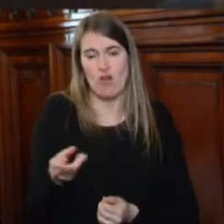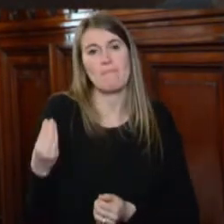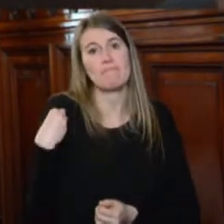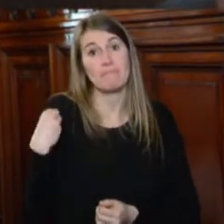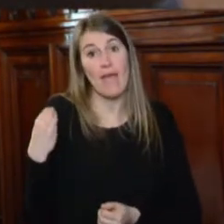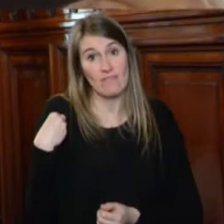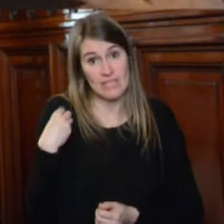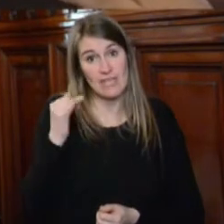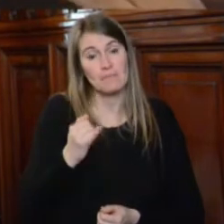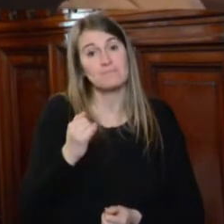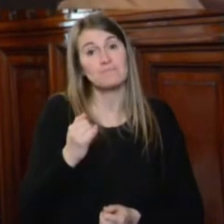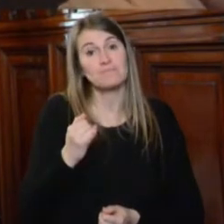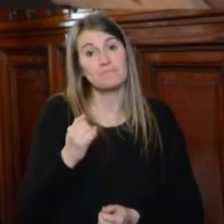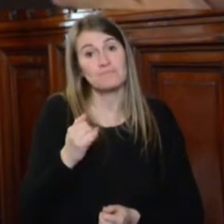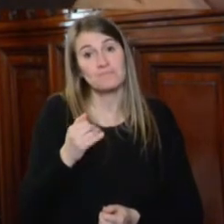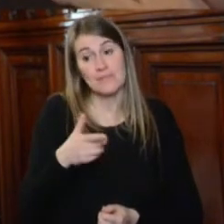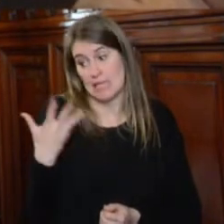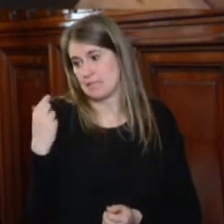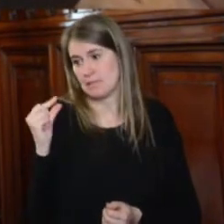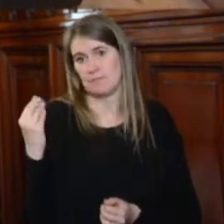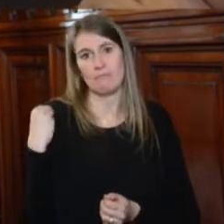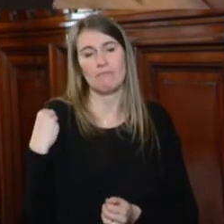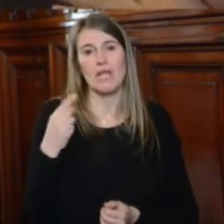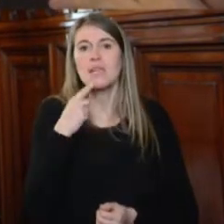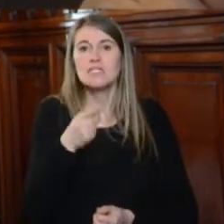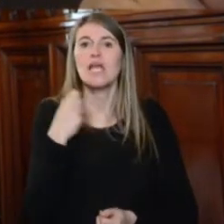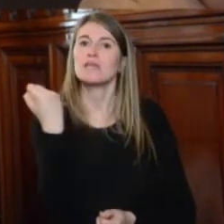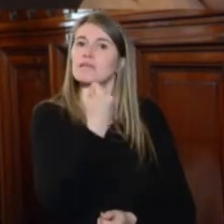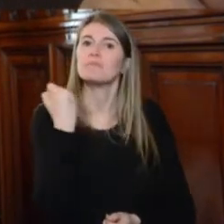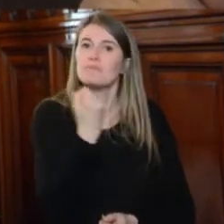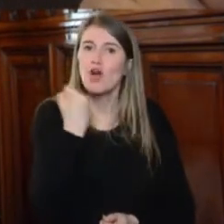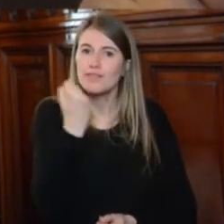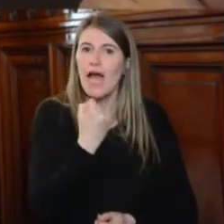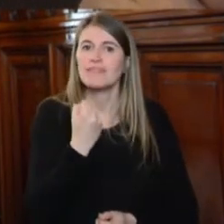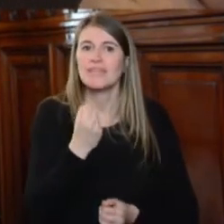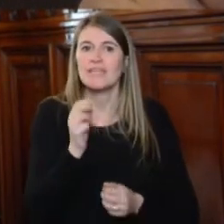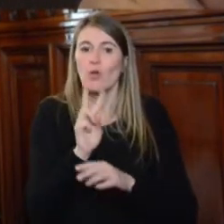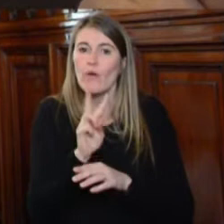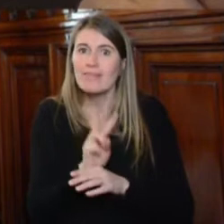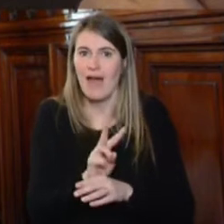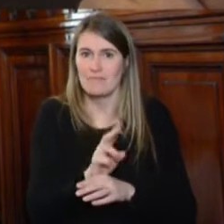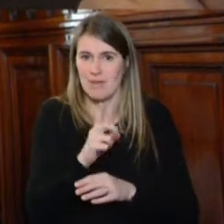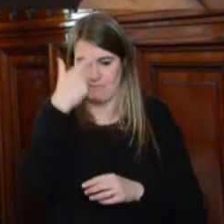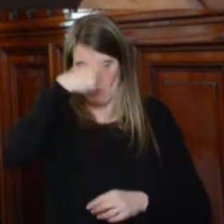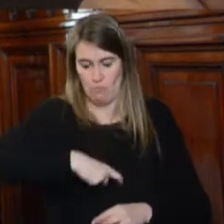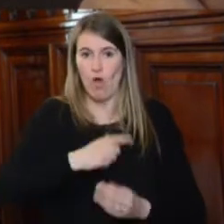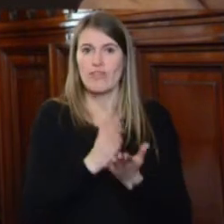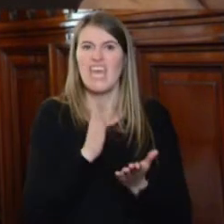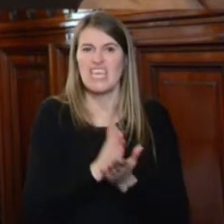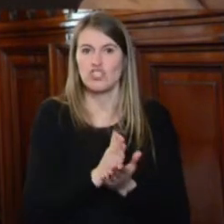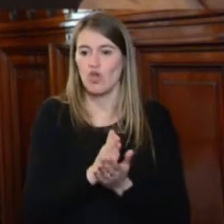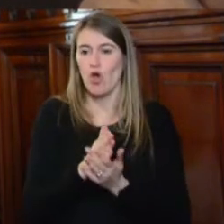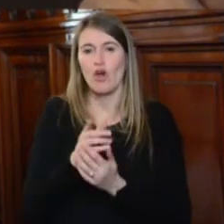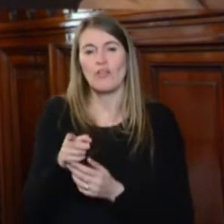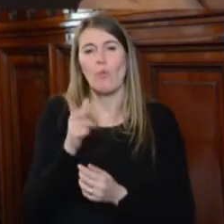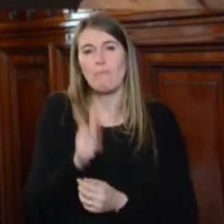la relevancia de salvaguardar el ejercicio del derecho a depender los derechos